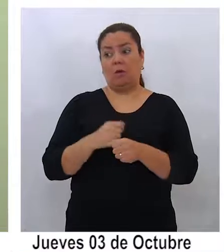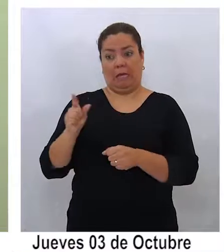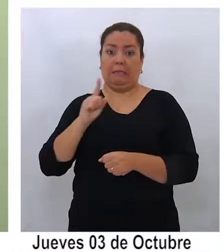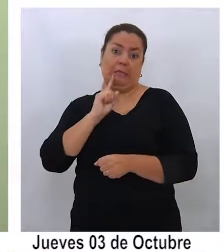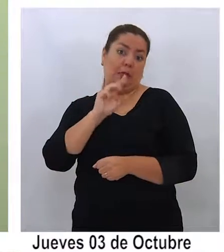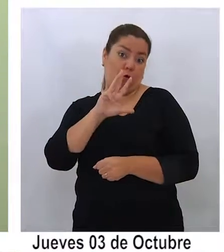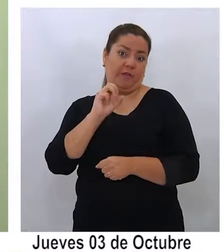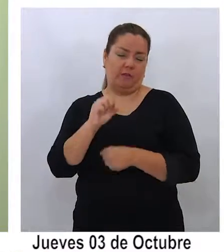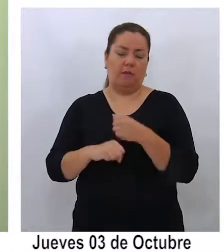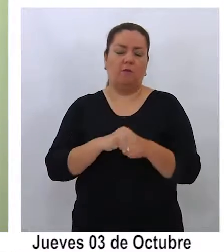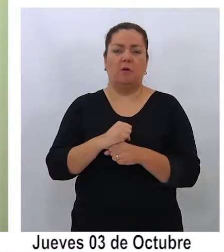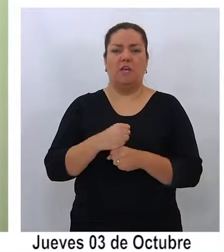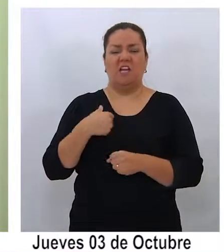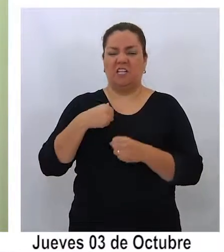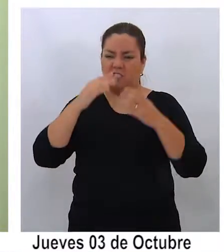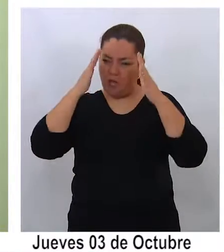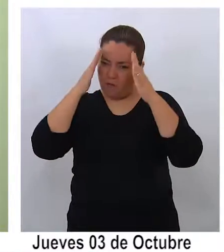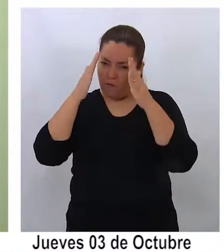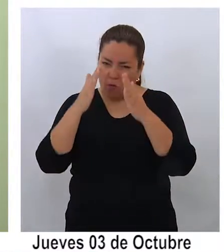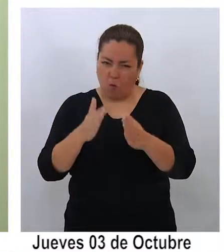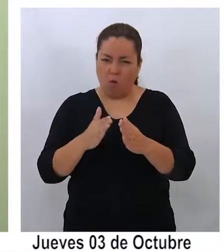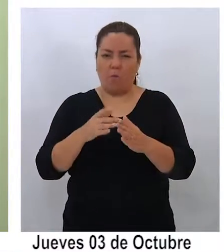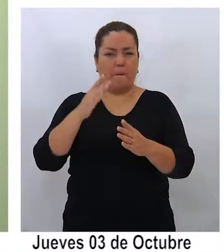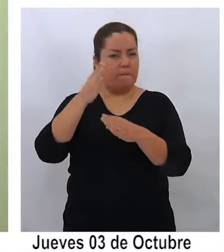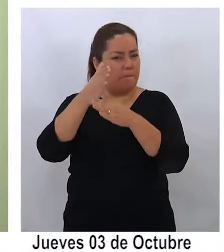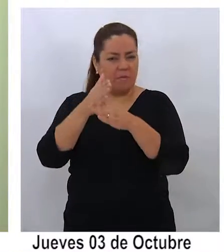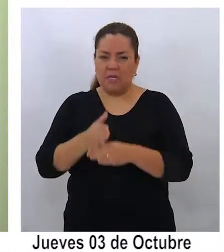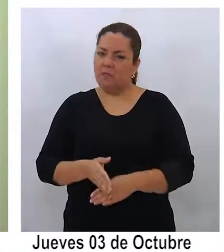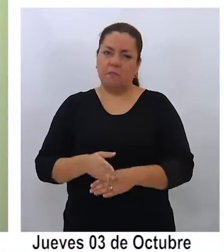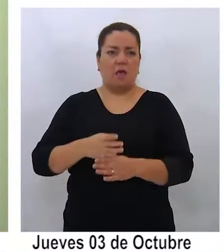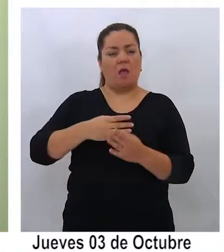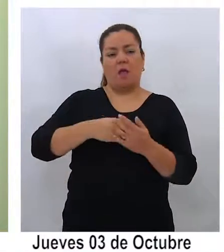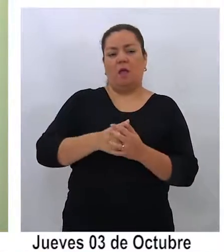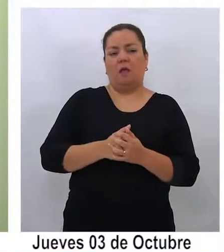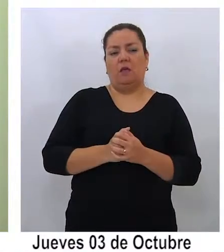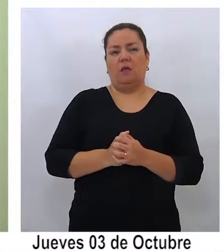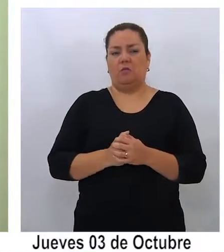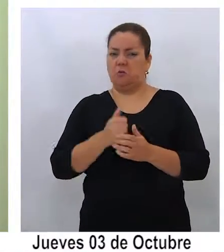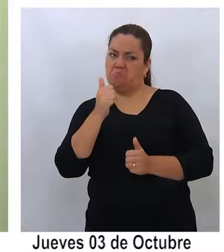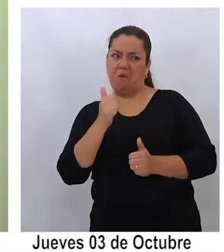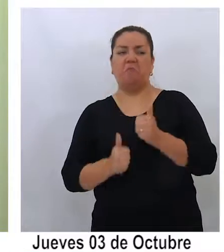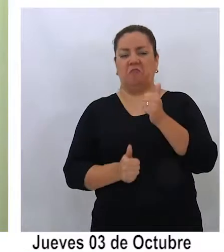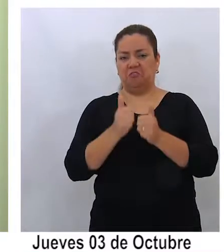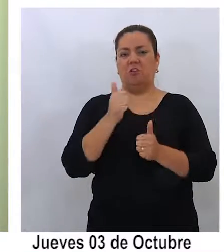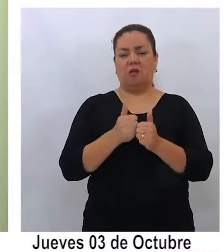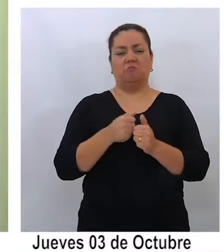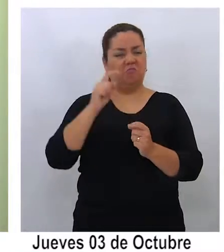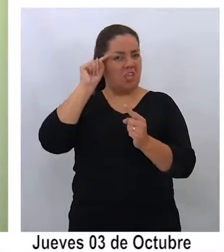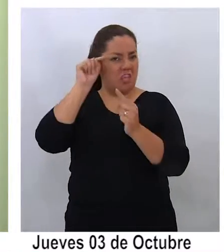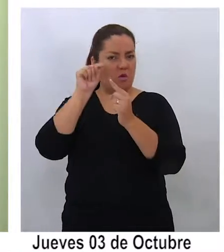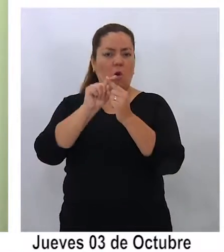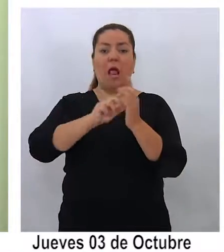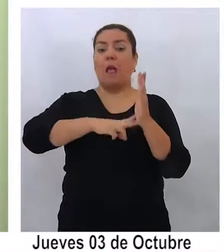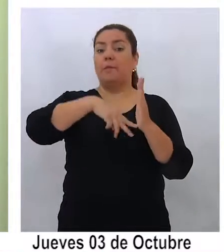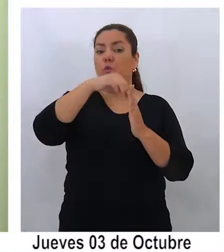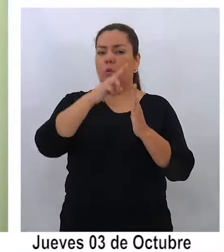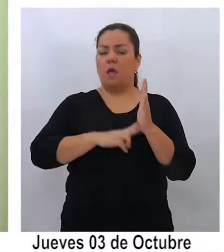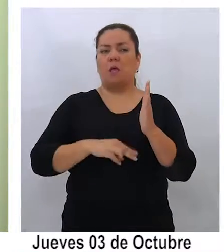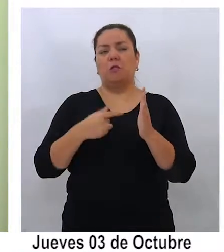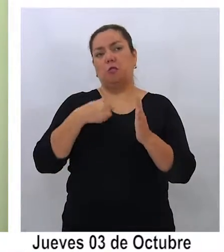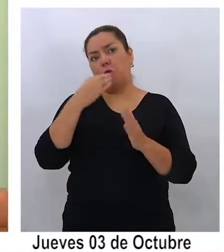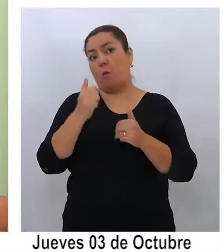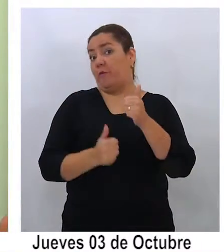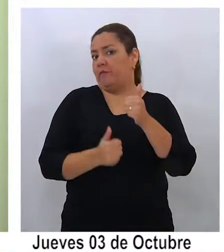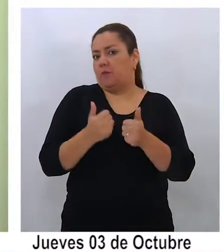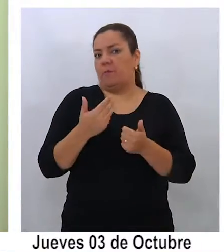tiene 90, él se abocó ya en forma muy profesional a la pintura. Profesional